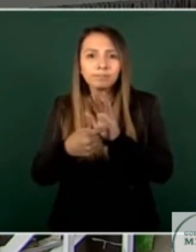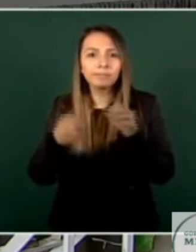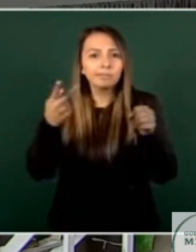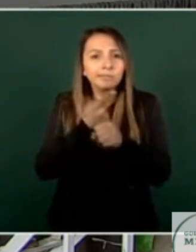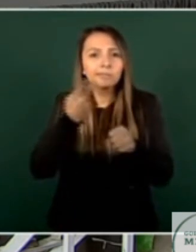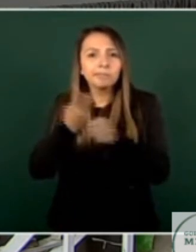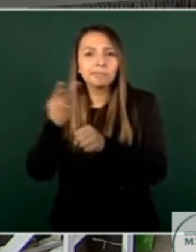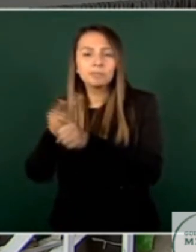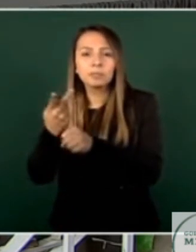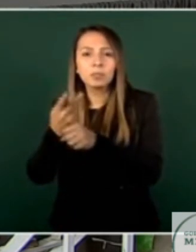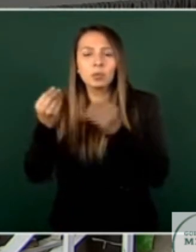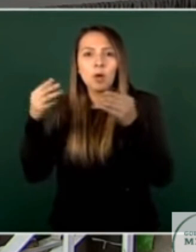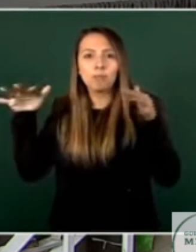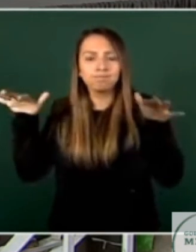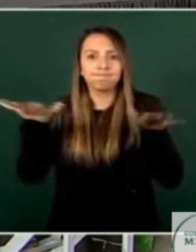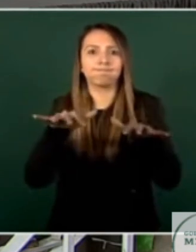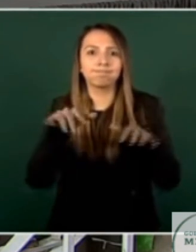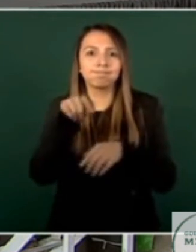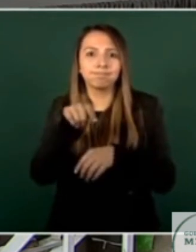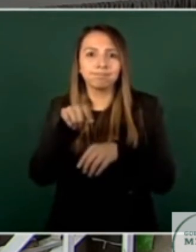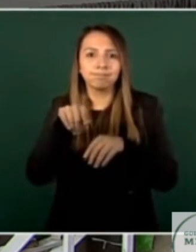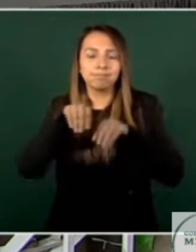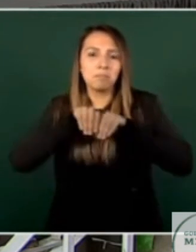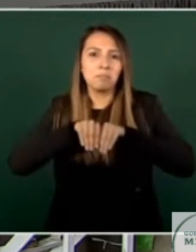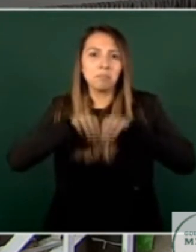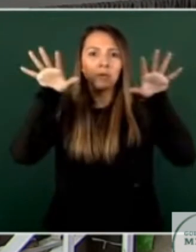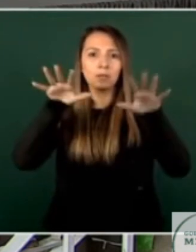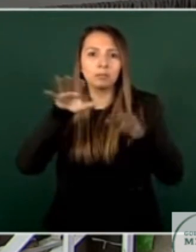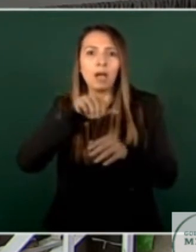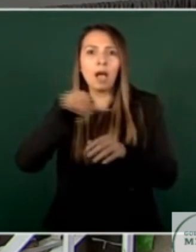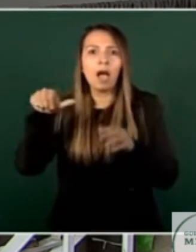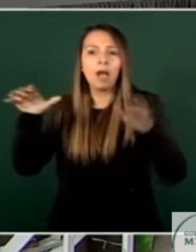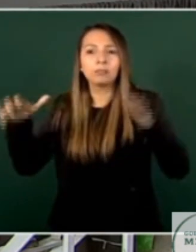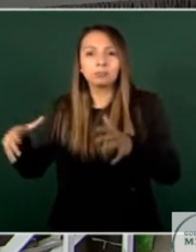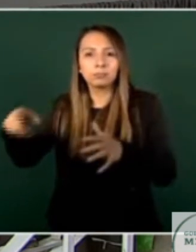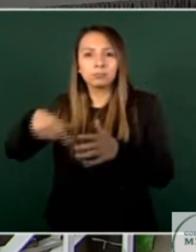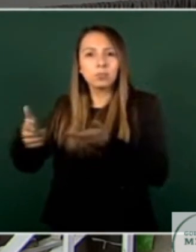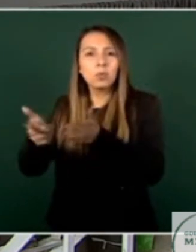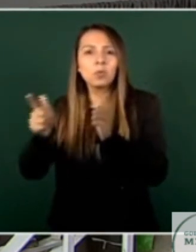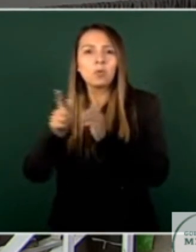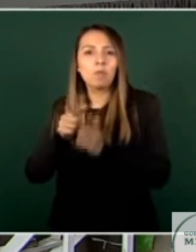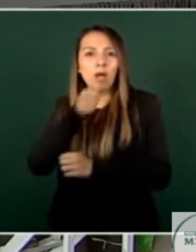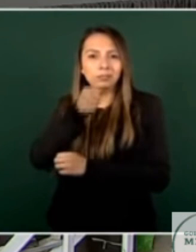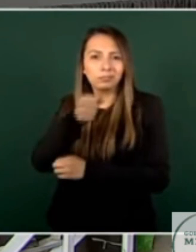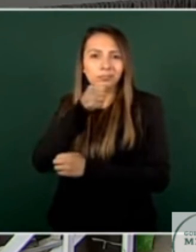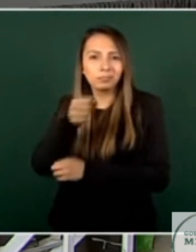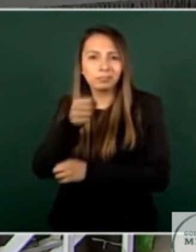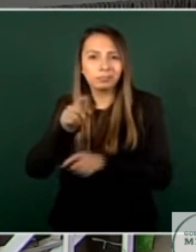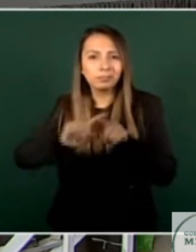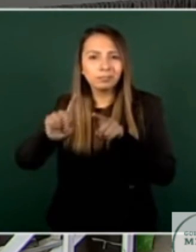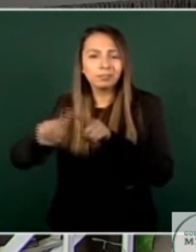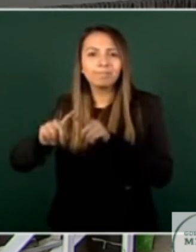atraído la atención de la opinión pública y del gremio periodística con relación a